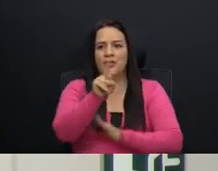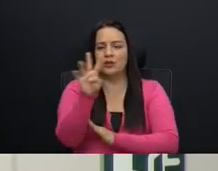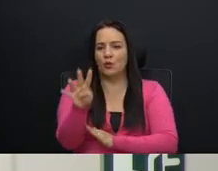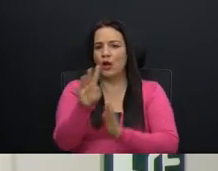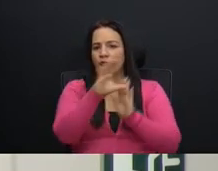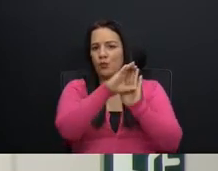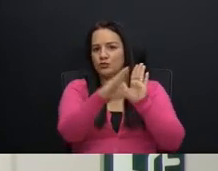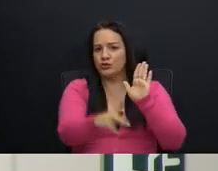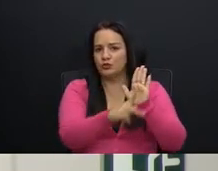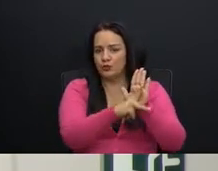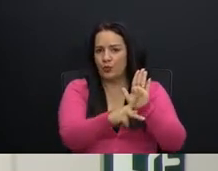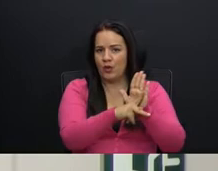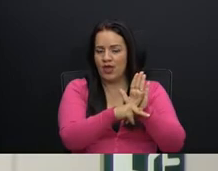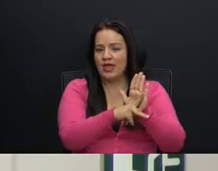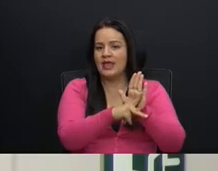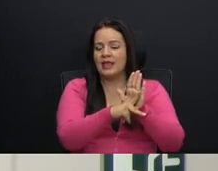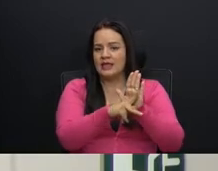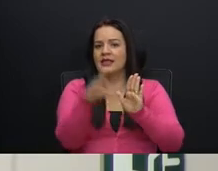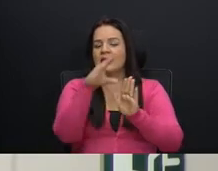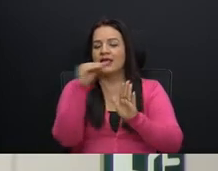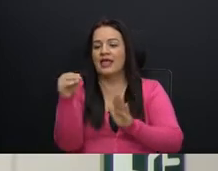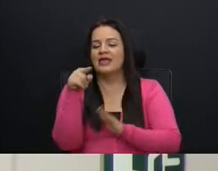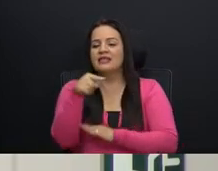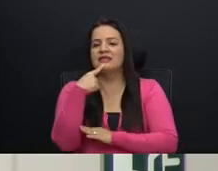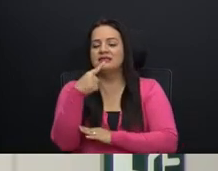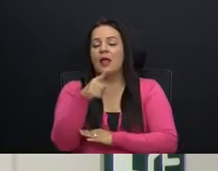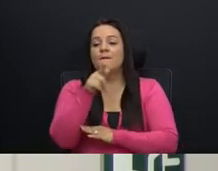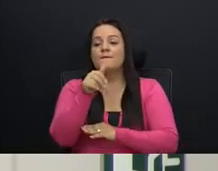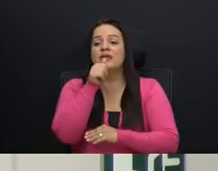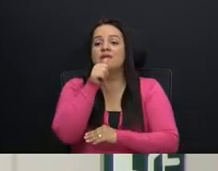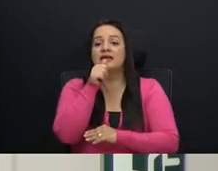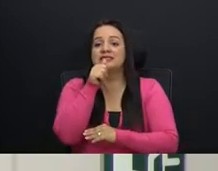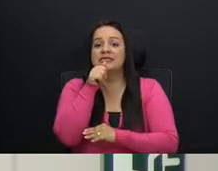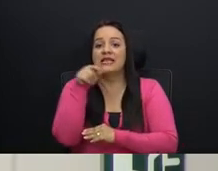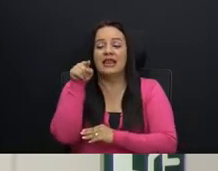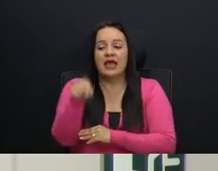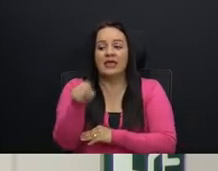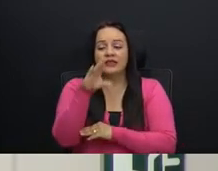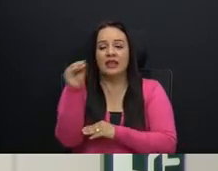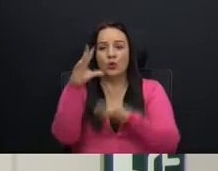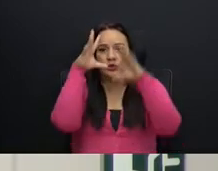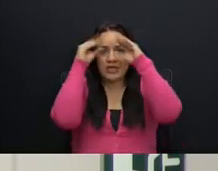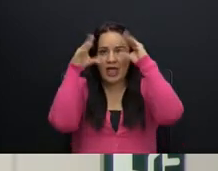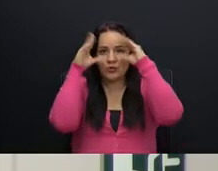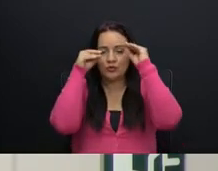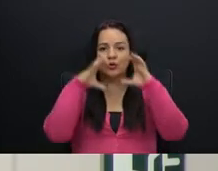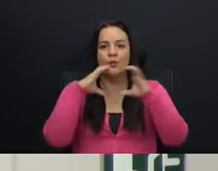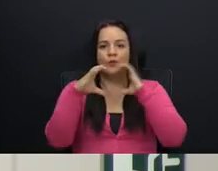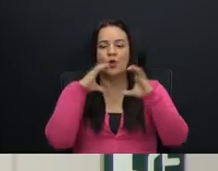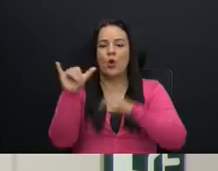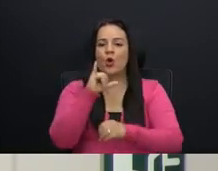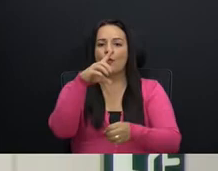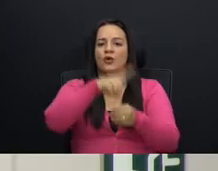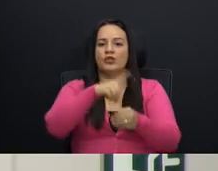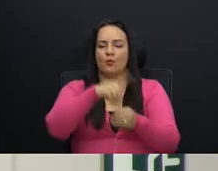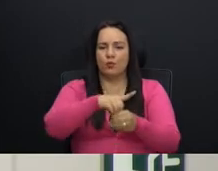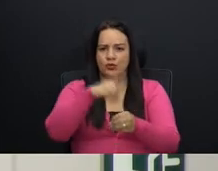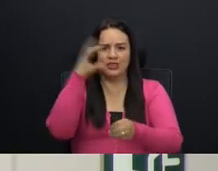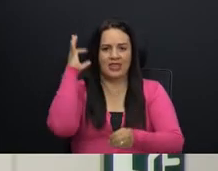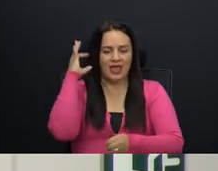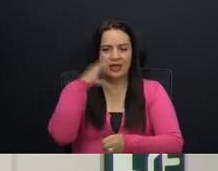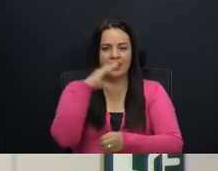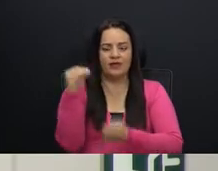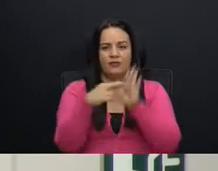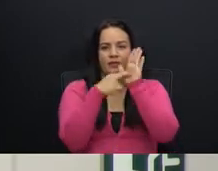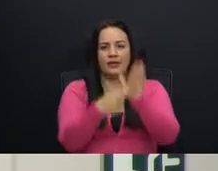Constitución que infringe la privacidad de los datos y comunicaciones. Como diputado y representante del pueblo, me